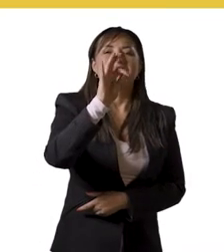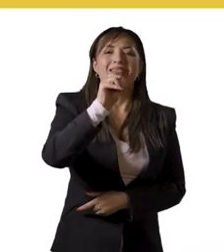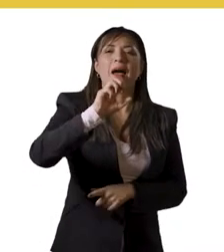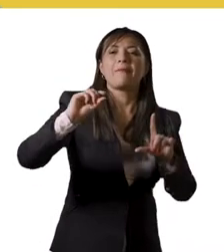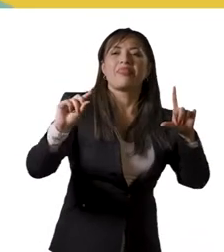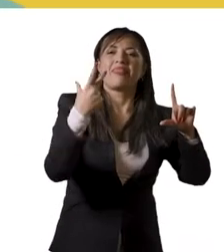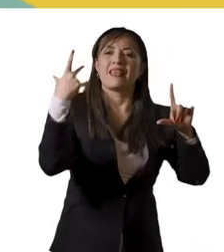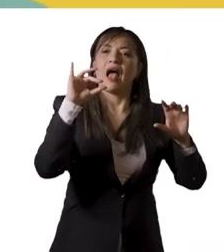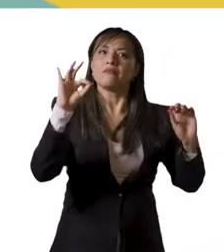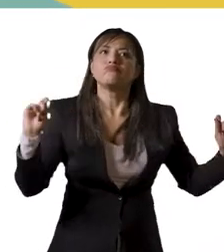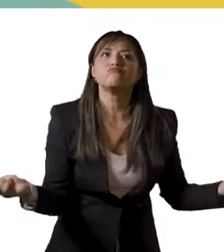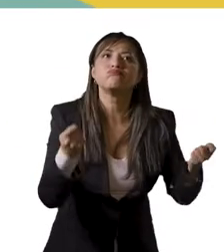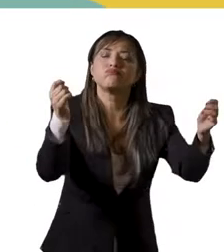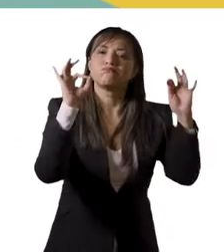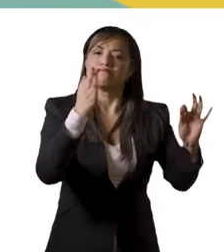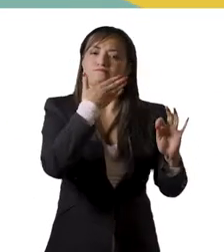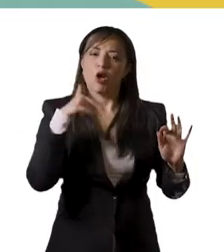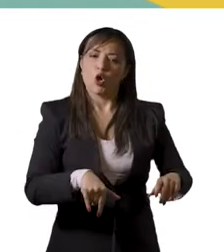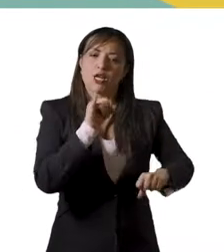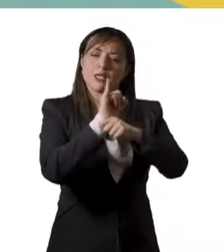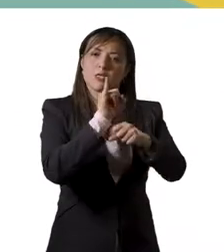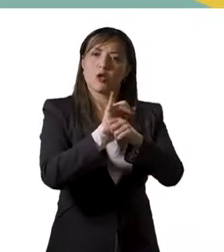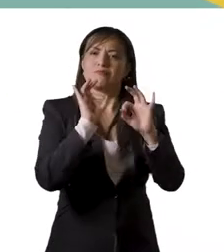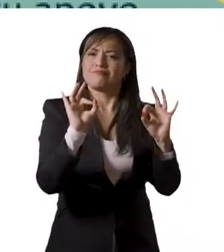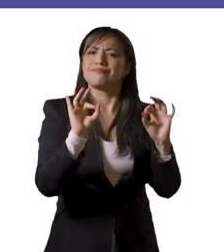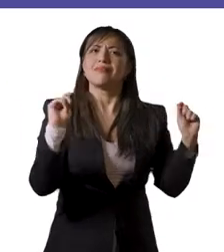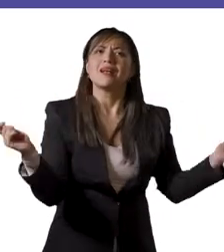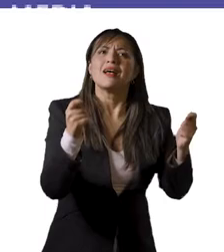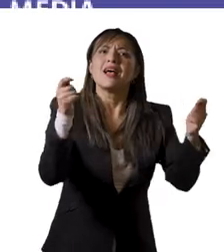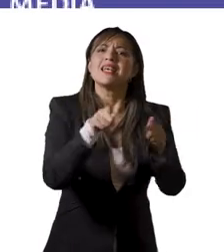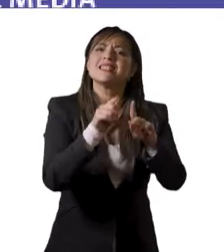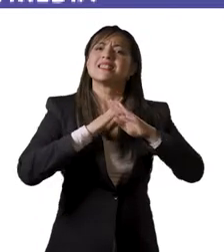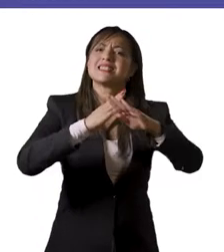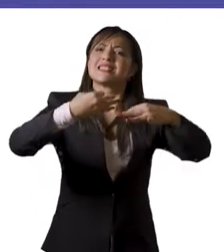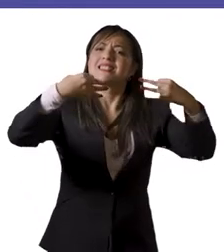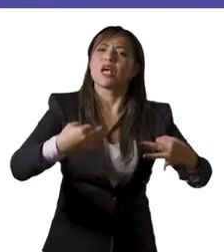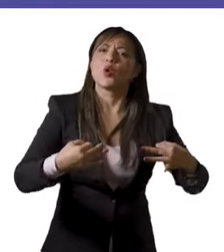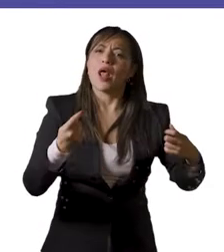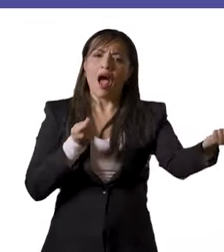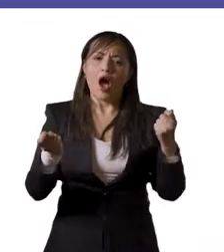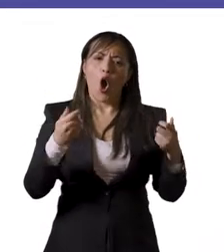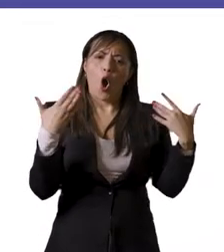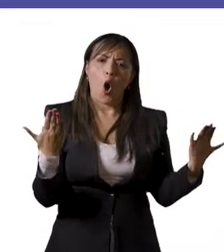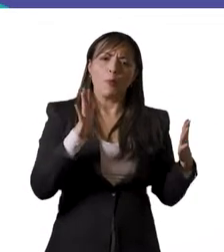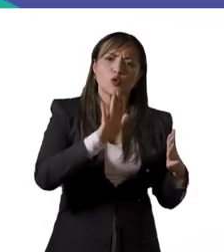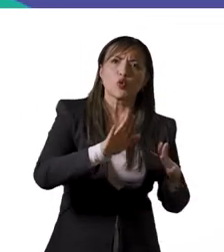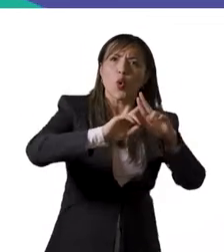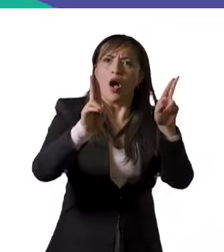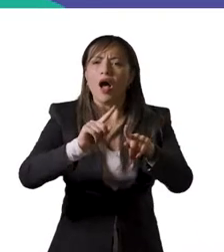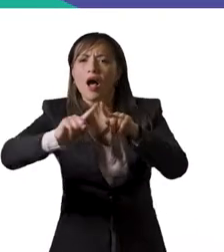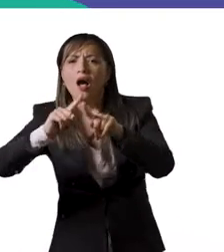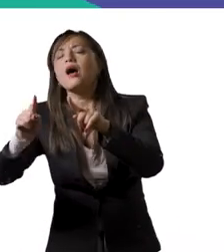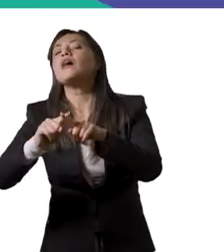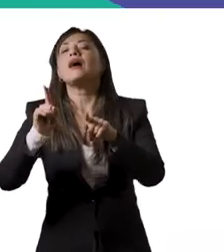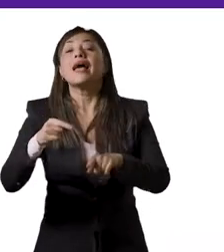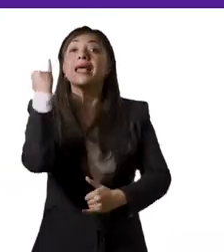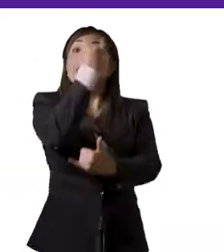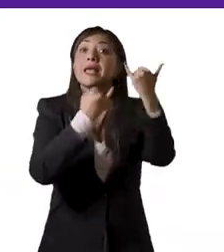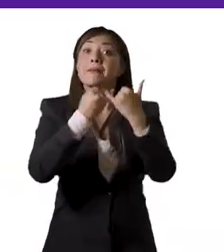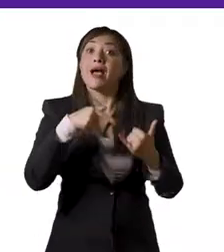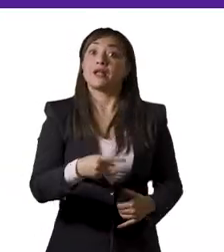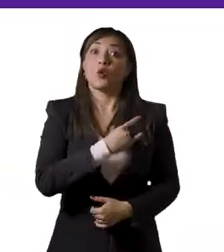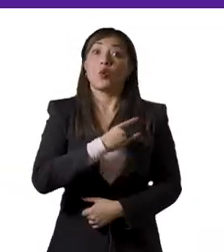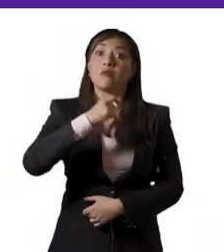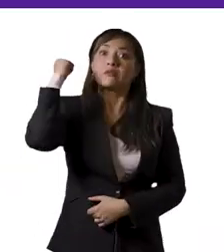Interlat, como Mejor Campaña Digital de una Institución Educativa y Mejor Campaña de Seguridad en Social Media, respectivamente. La